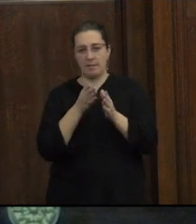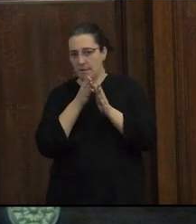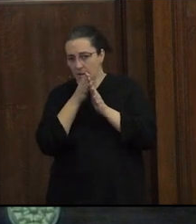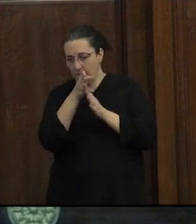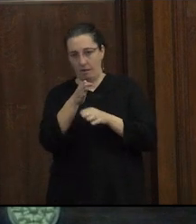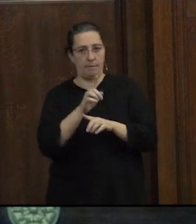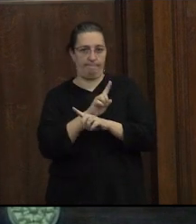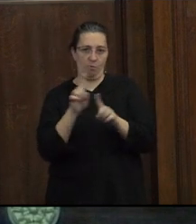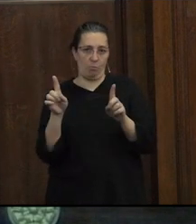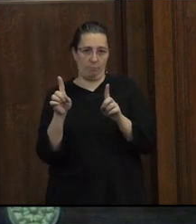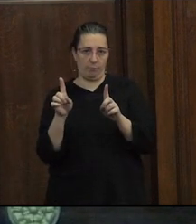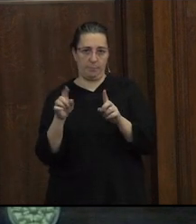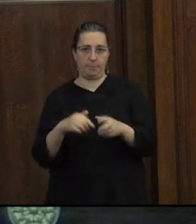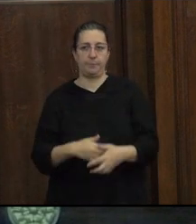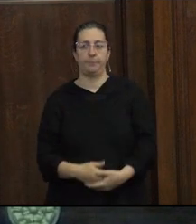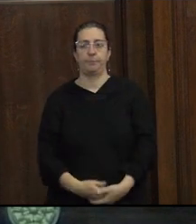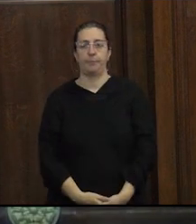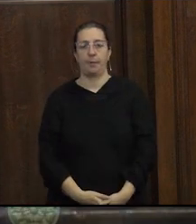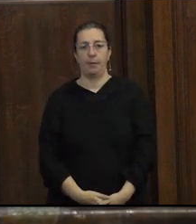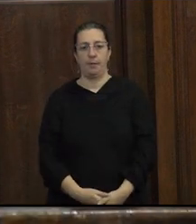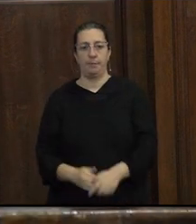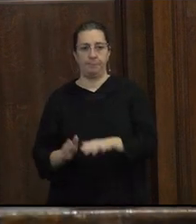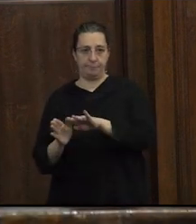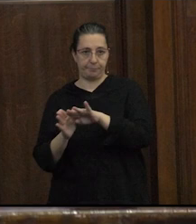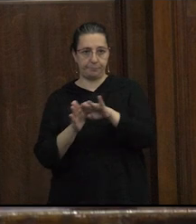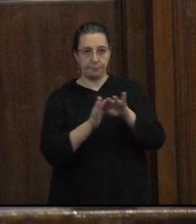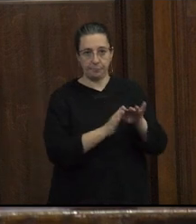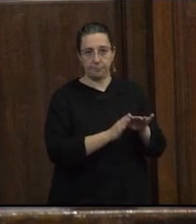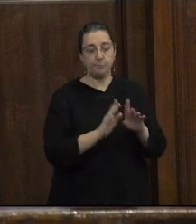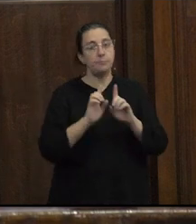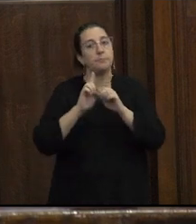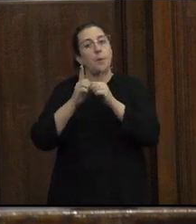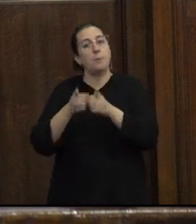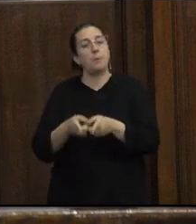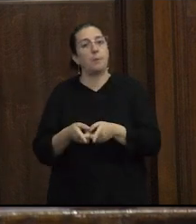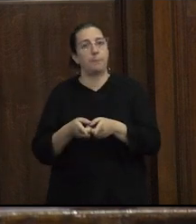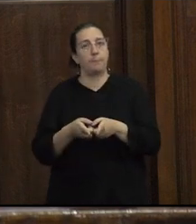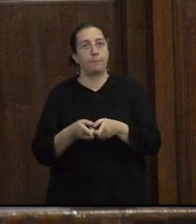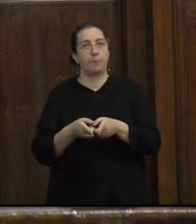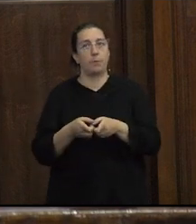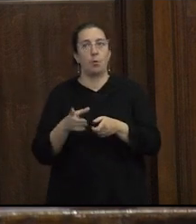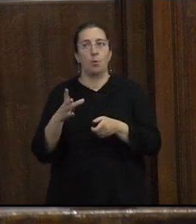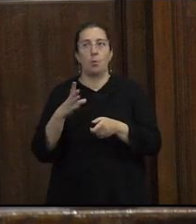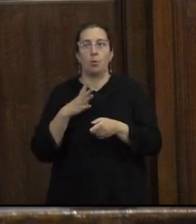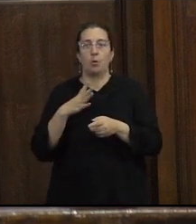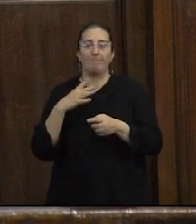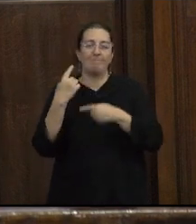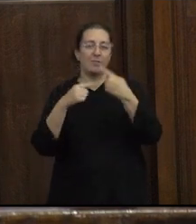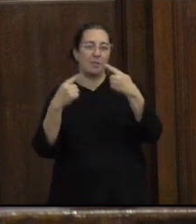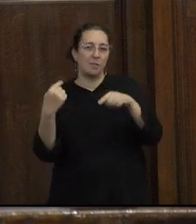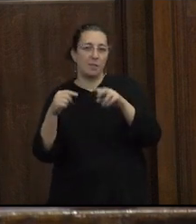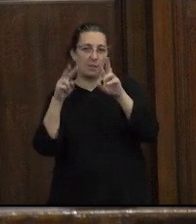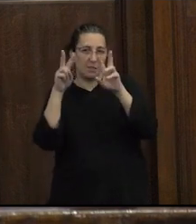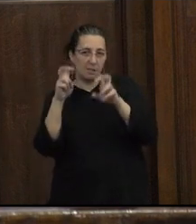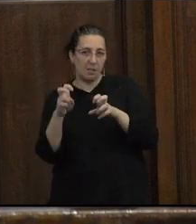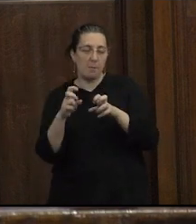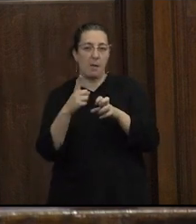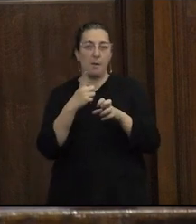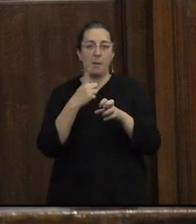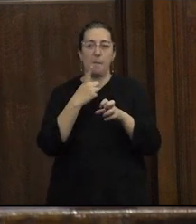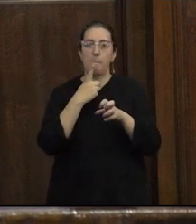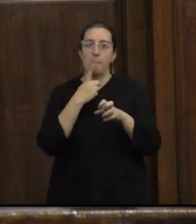por otro lado ha habido coyunturas de mayor politización del género y la